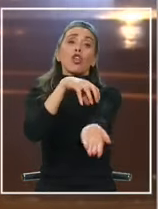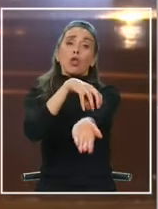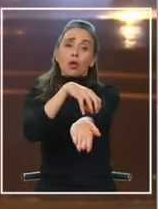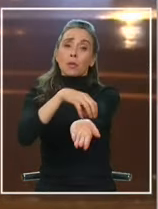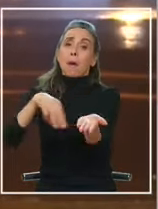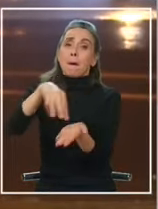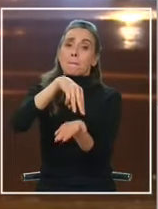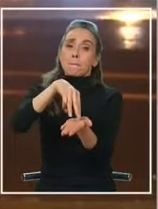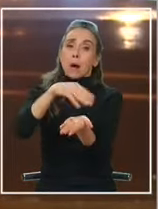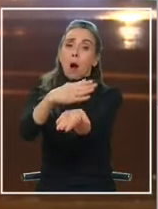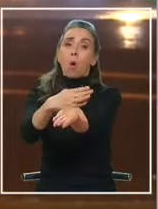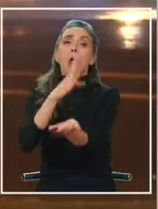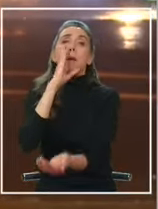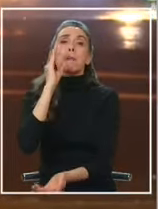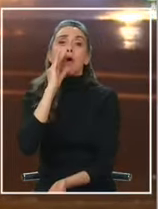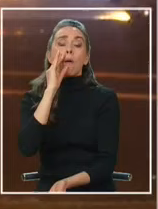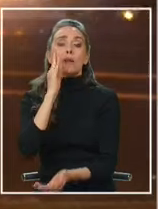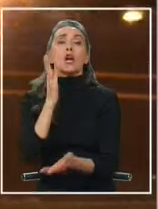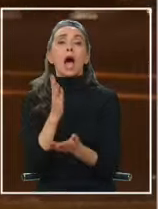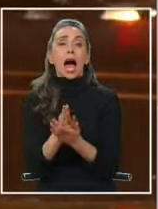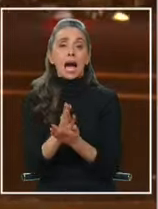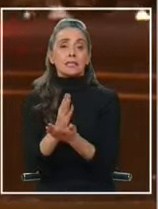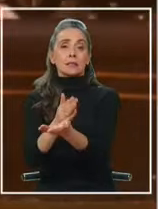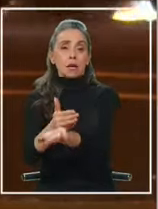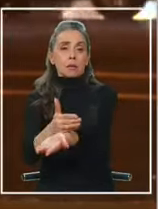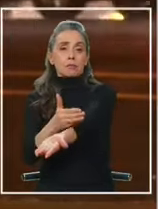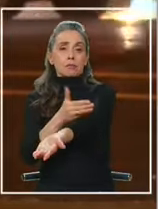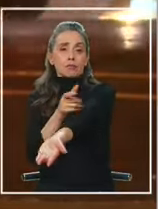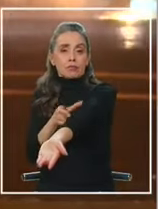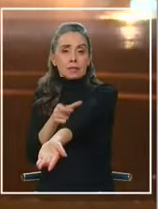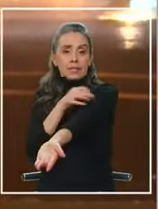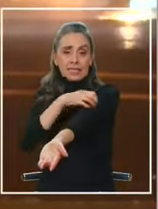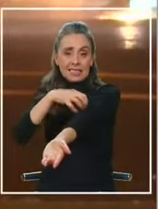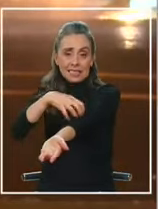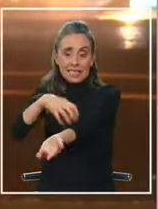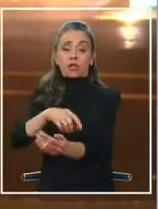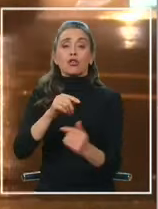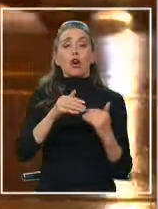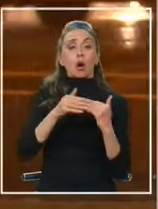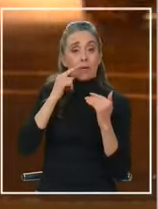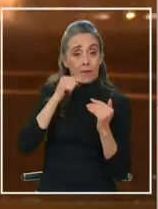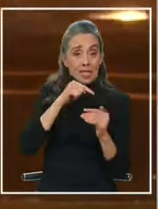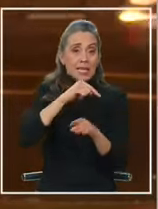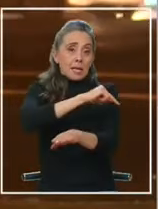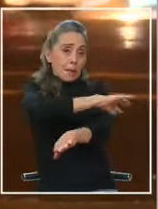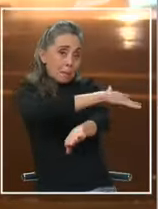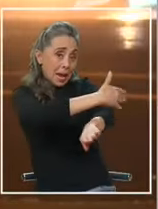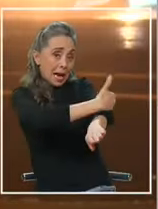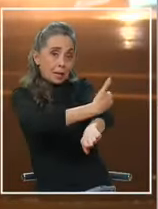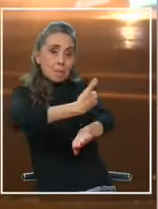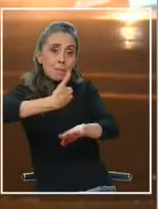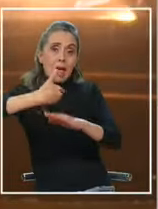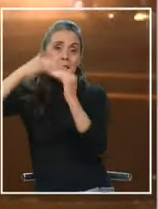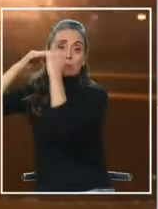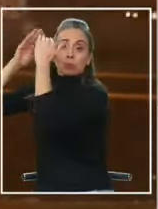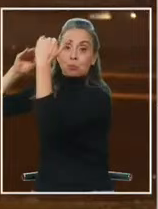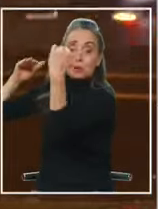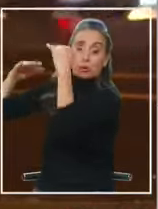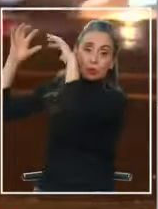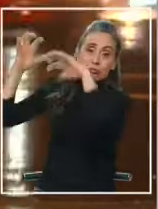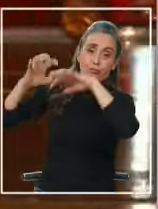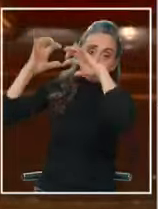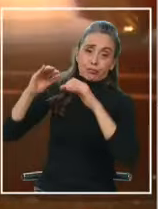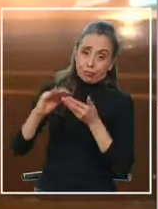hasta la región del Bío Bío y también va a llegar a la zona central. Lloverá con más fuerza en la precordillera, donde se espera hasta 180